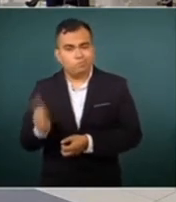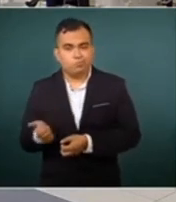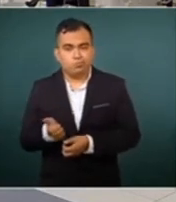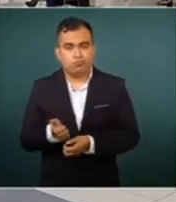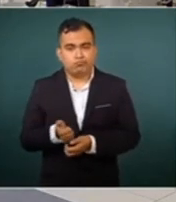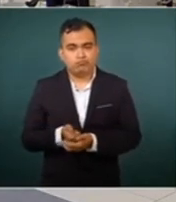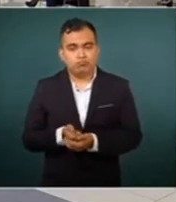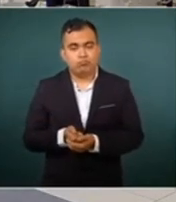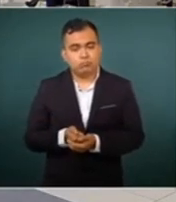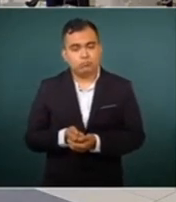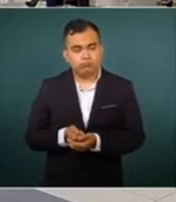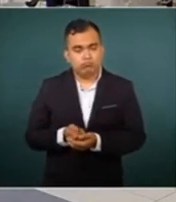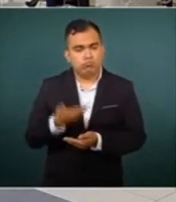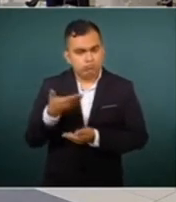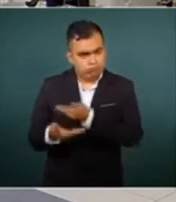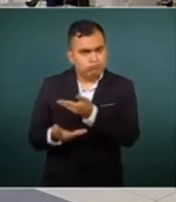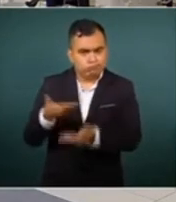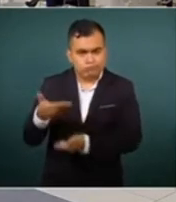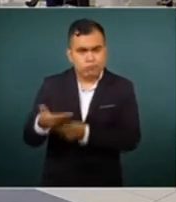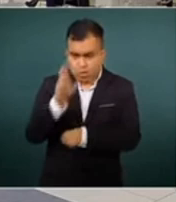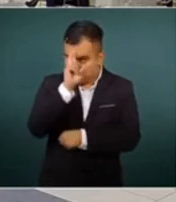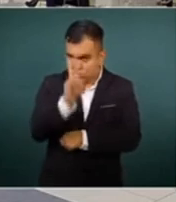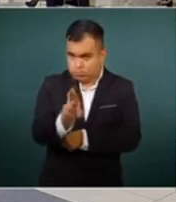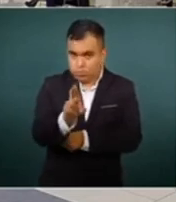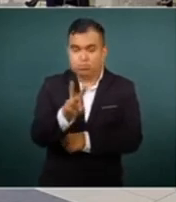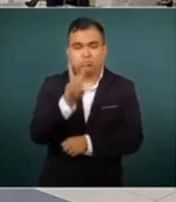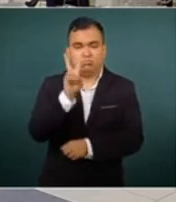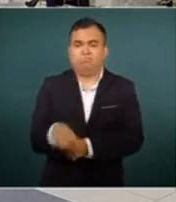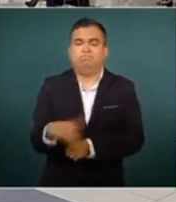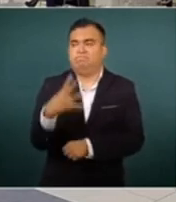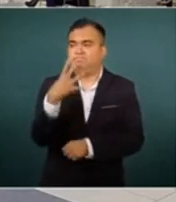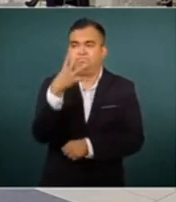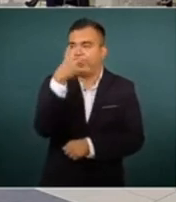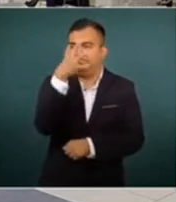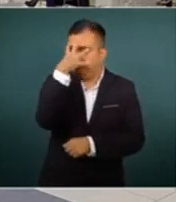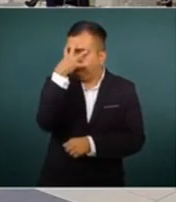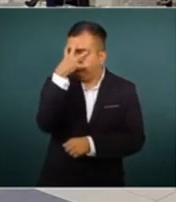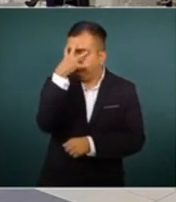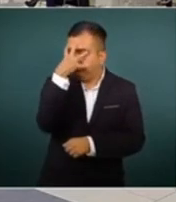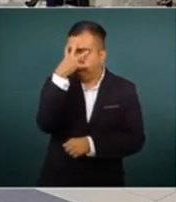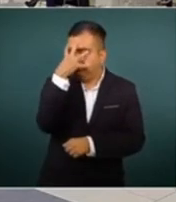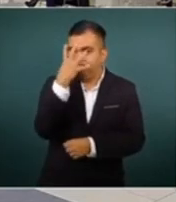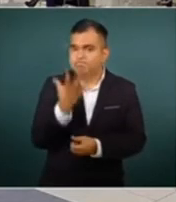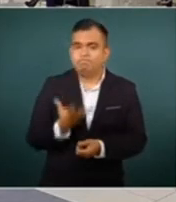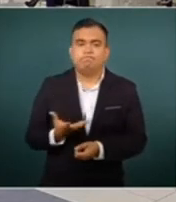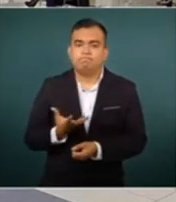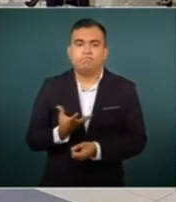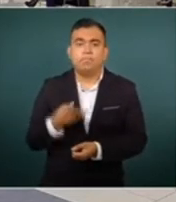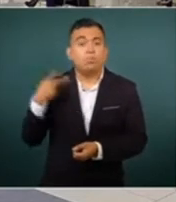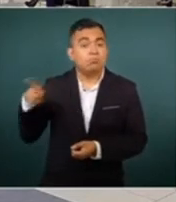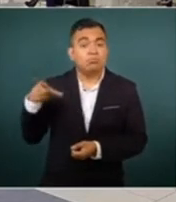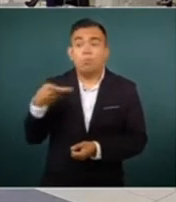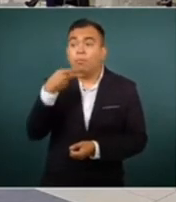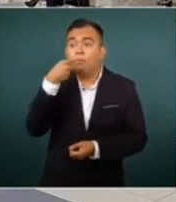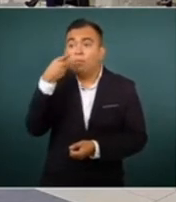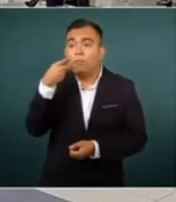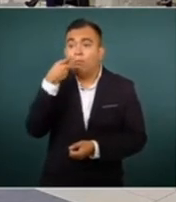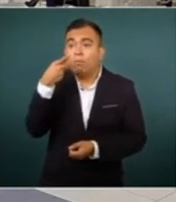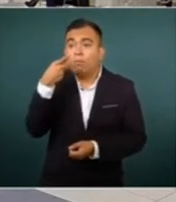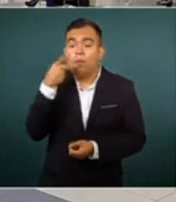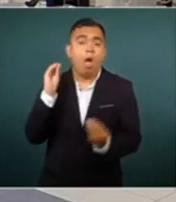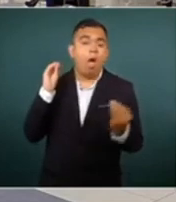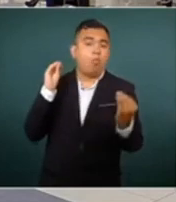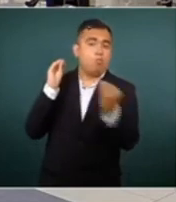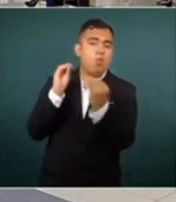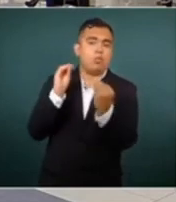con todo respeto, da pena ajena su argumento de que